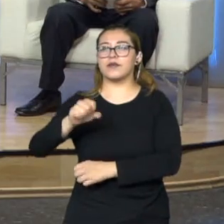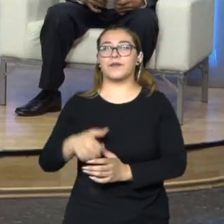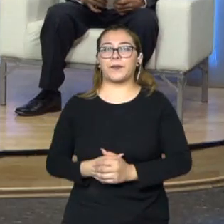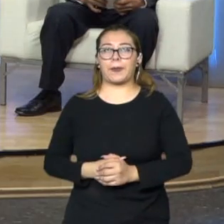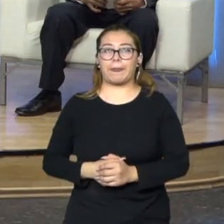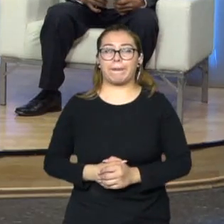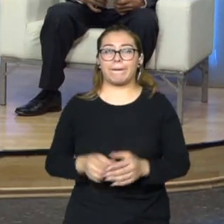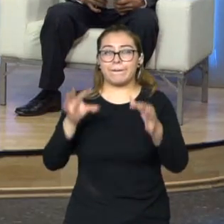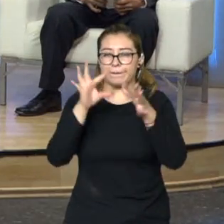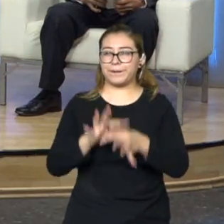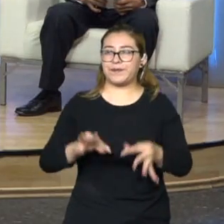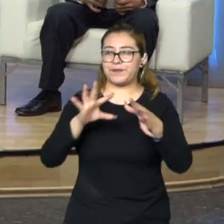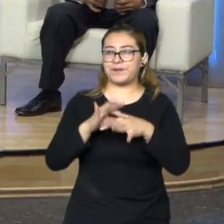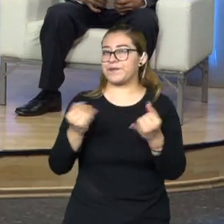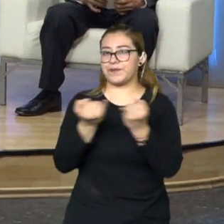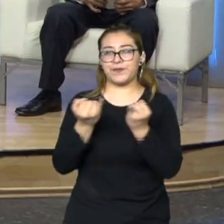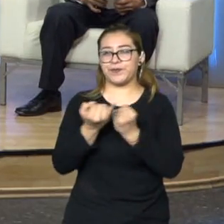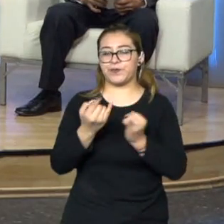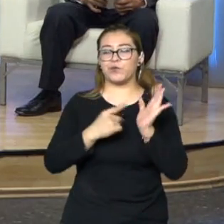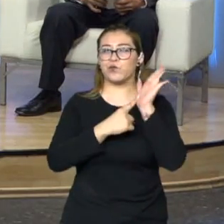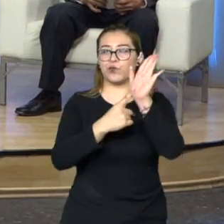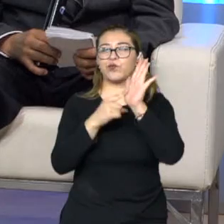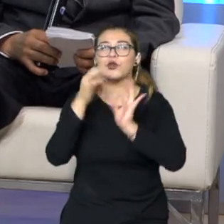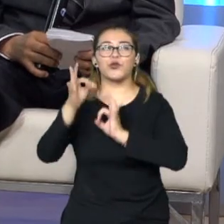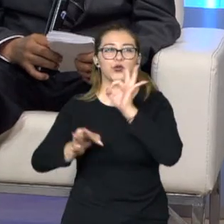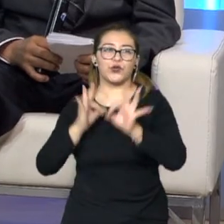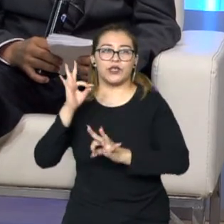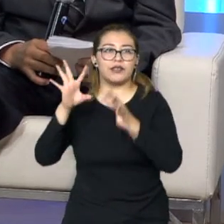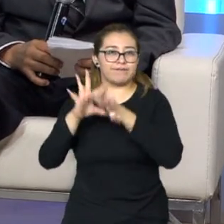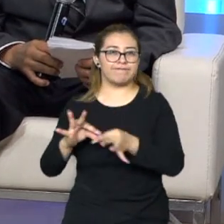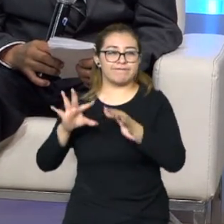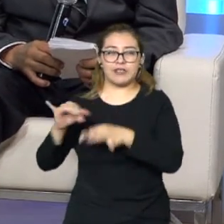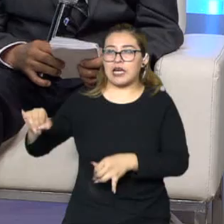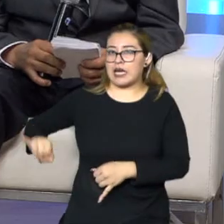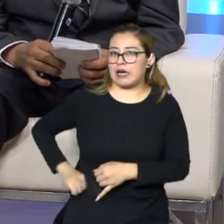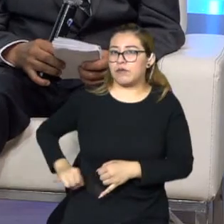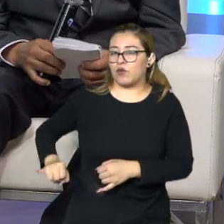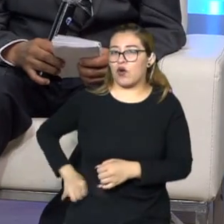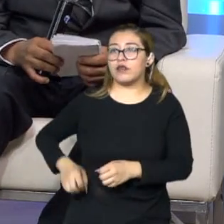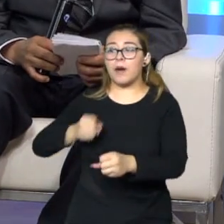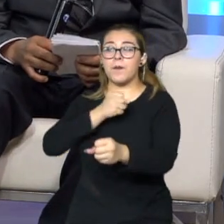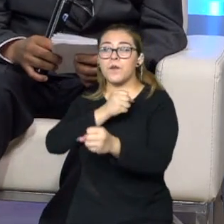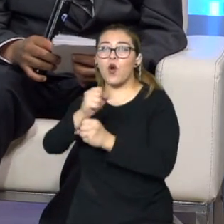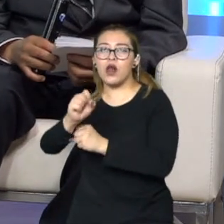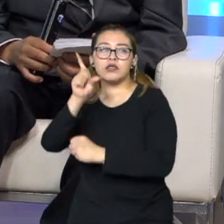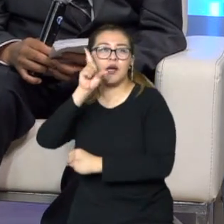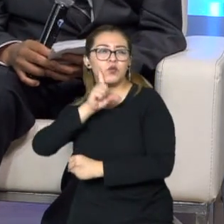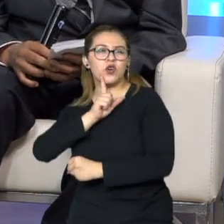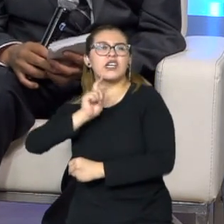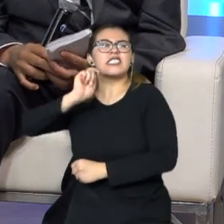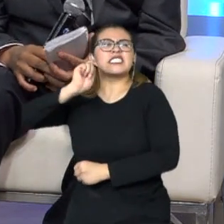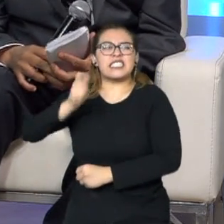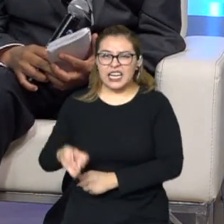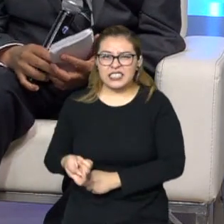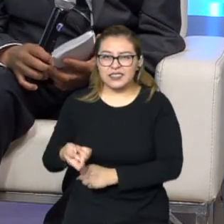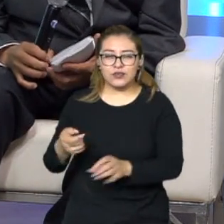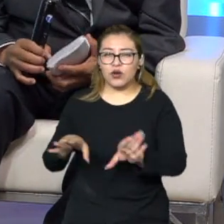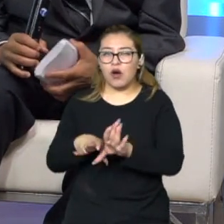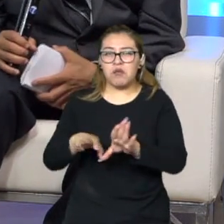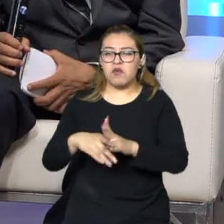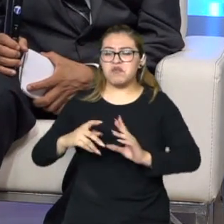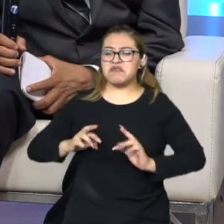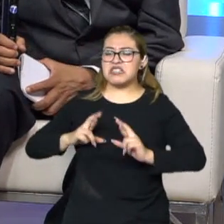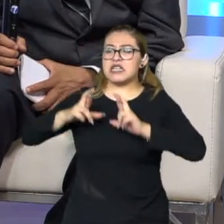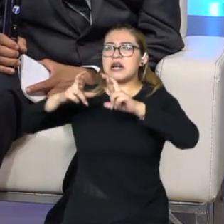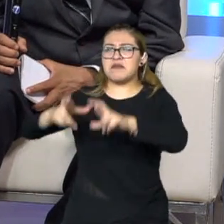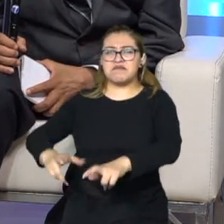entrega de Pepe muy interesante sobre la violencia de género. ¿Qué representa o qué ha representado para